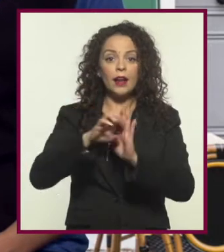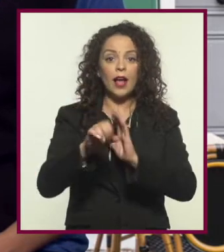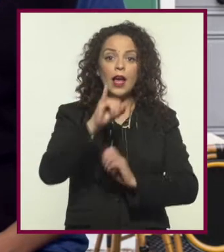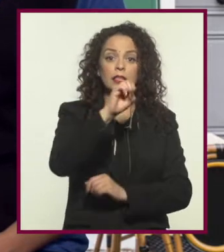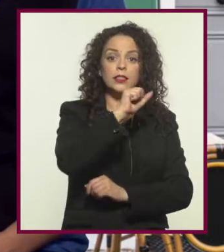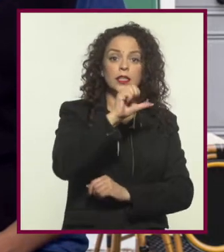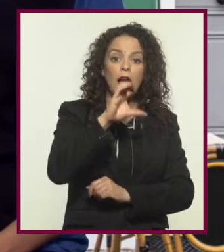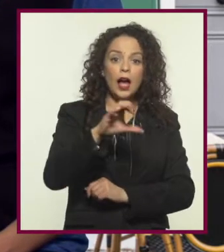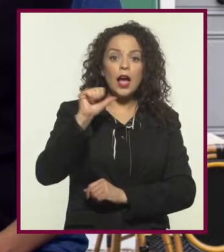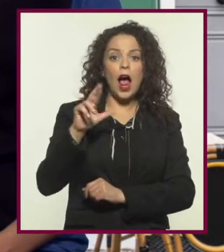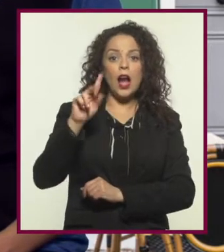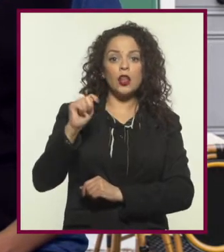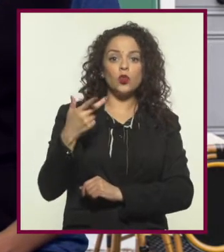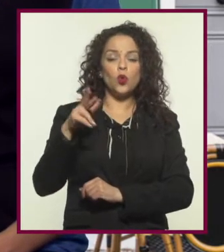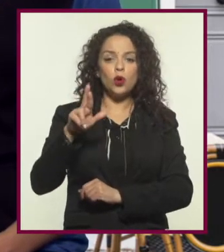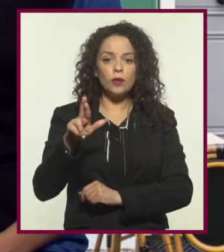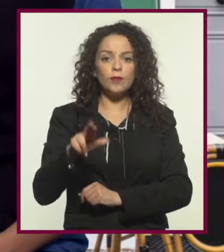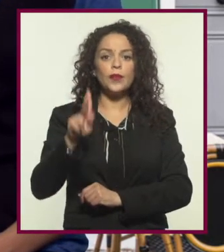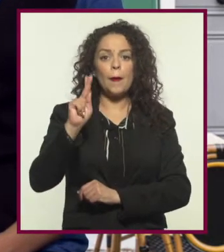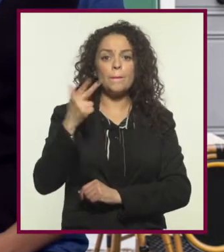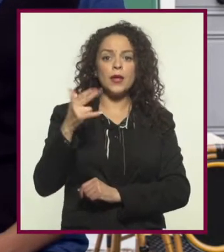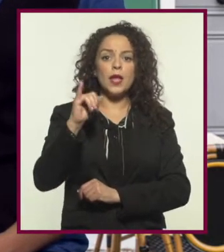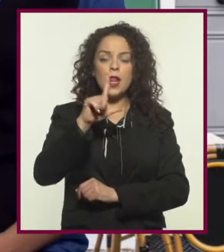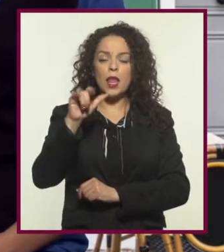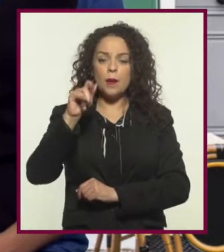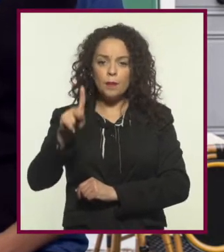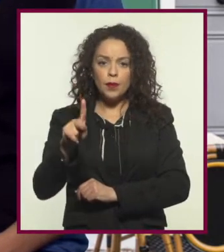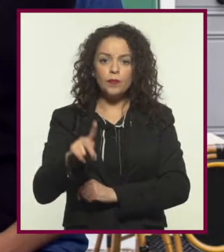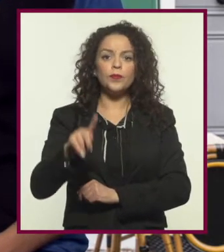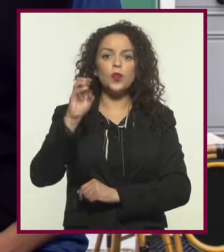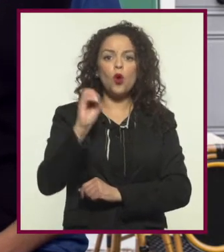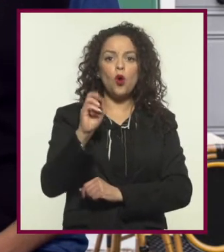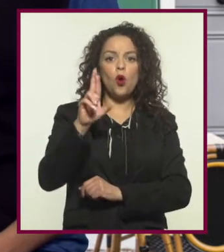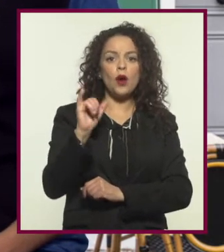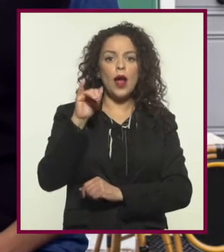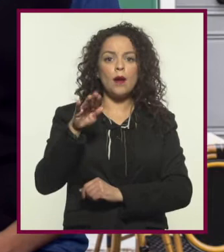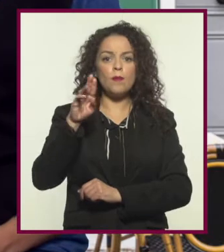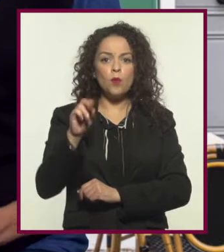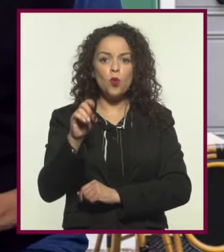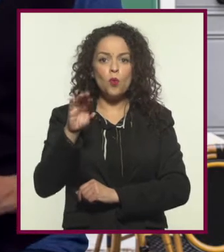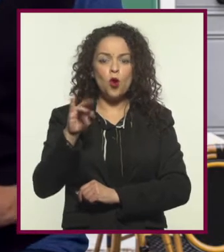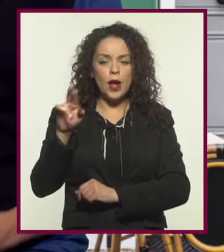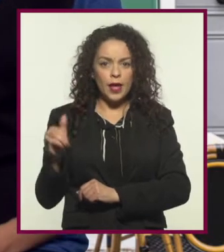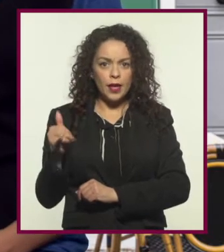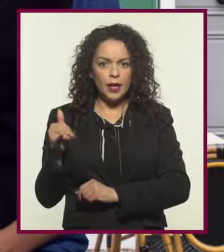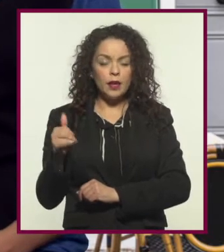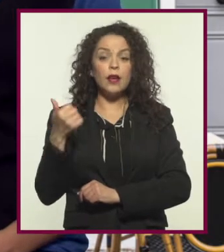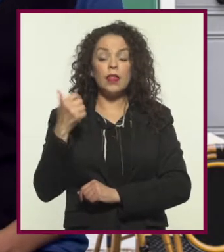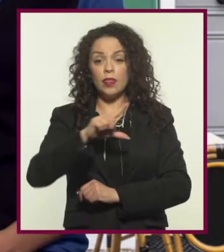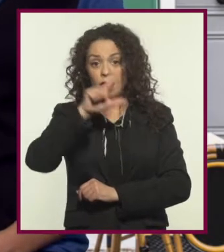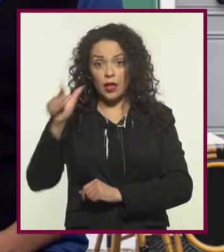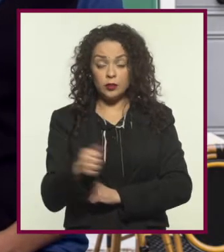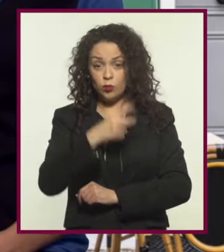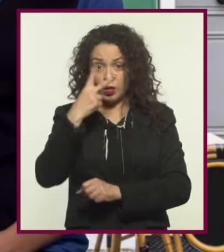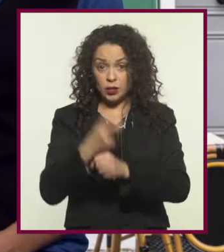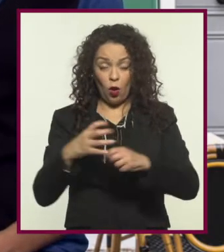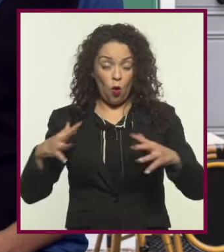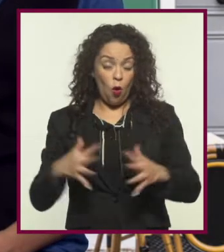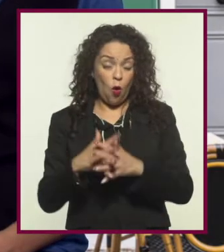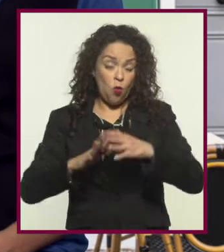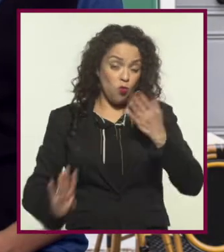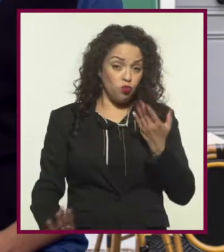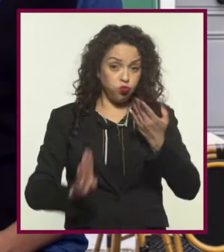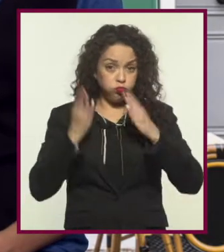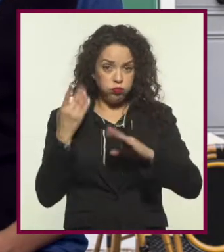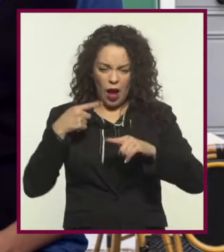como Isaac Asimov, Arthur C. Clarke, Philip K. Dick o Ray Bradbury. Después de la